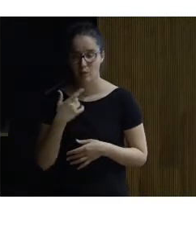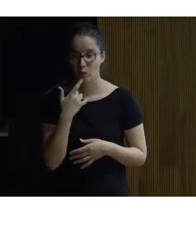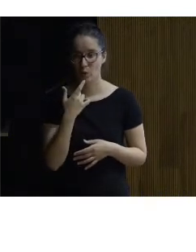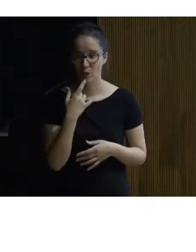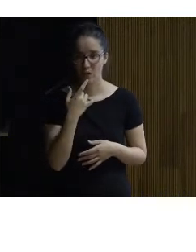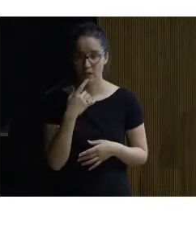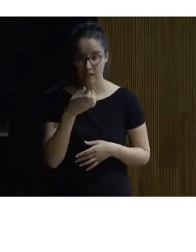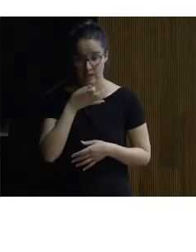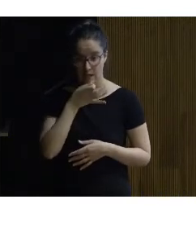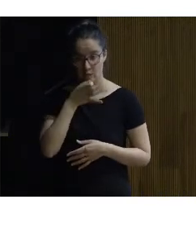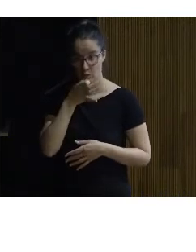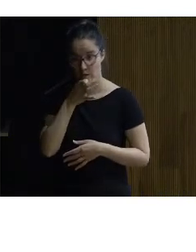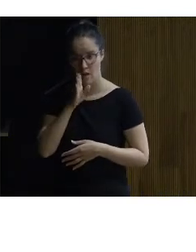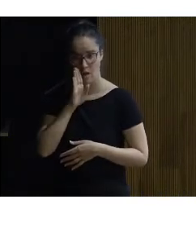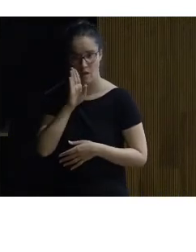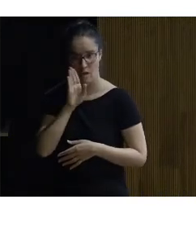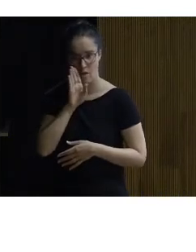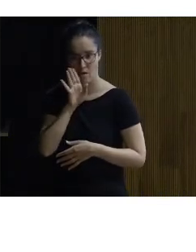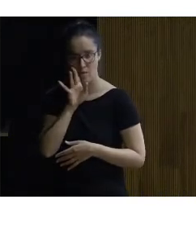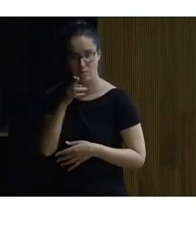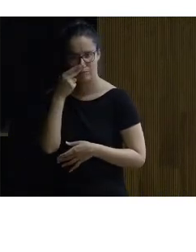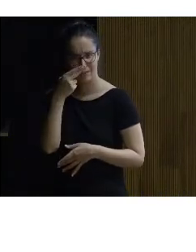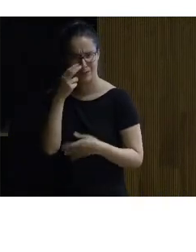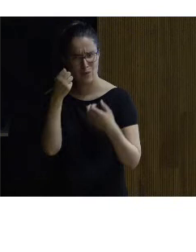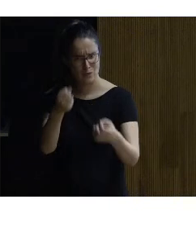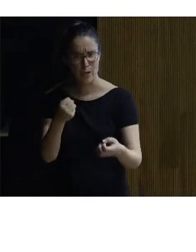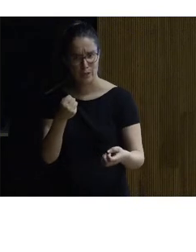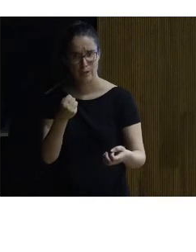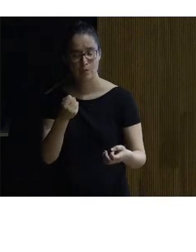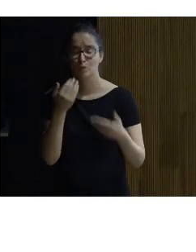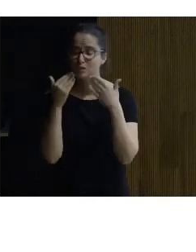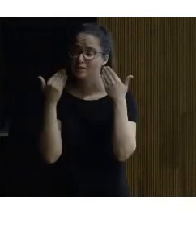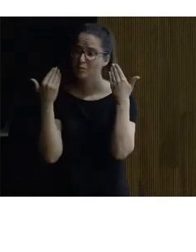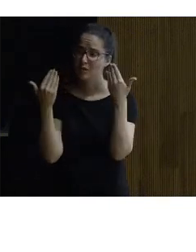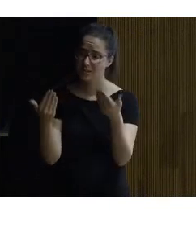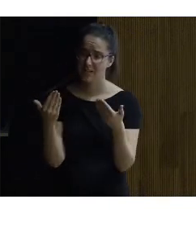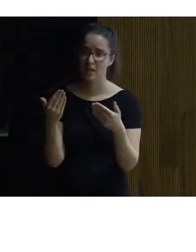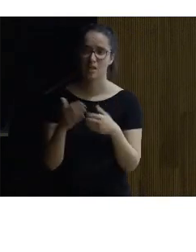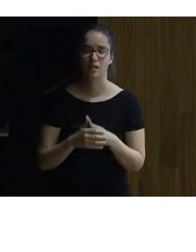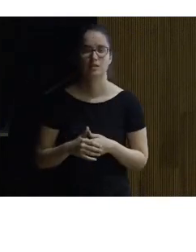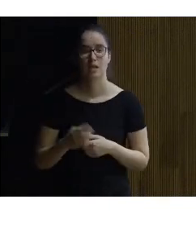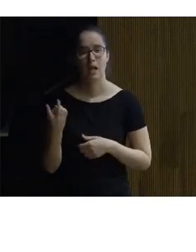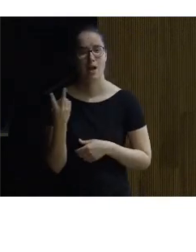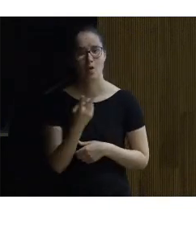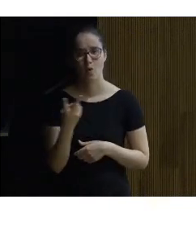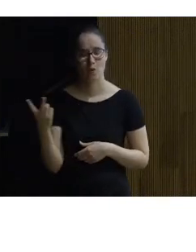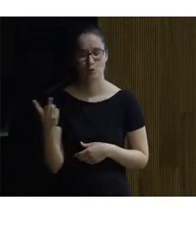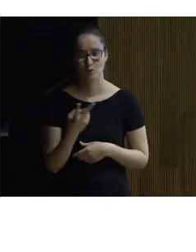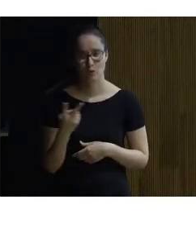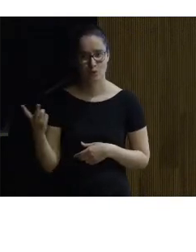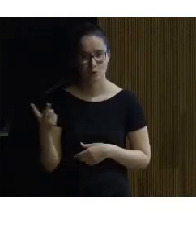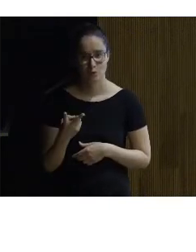ponencias que me han precedido me han interesado muchísimo muchísimas gracias a los dos que